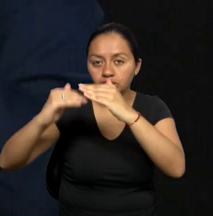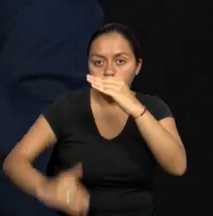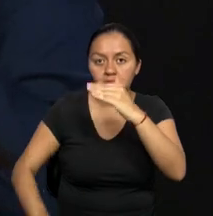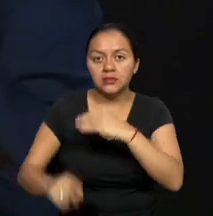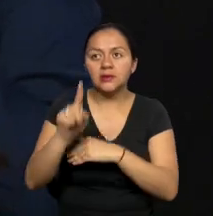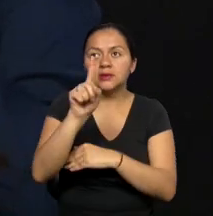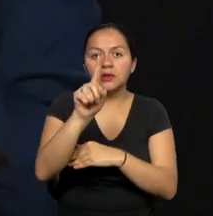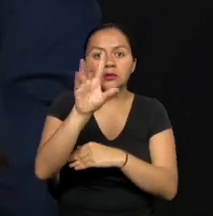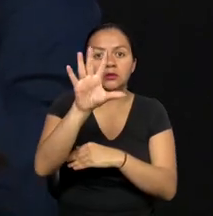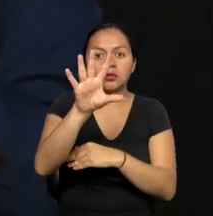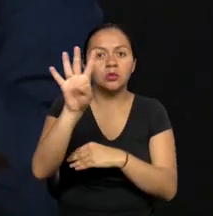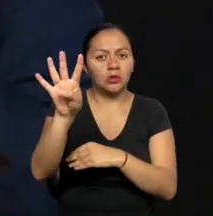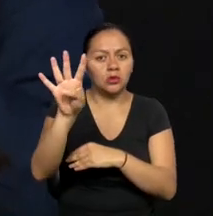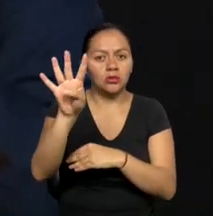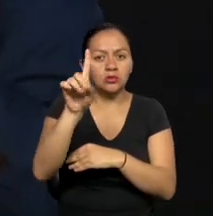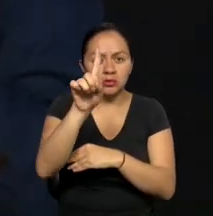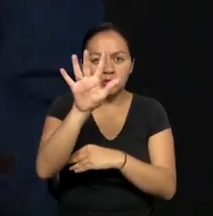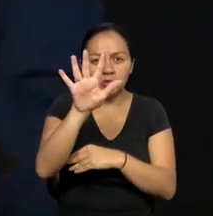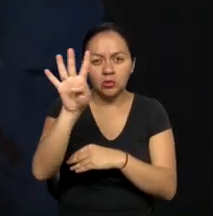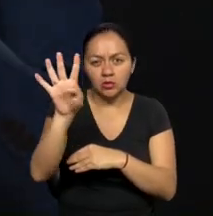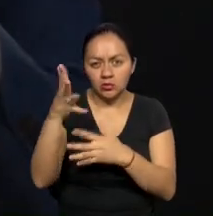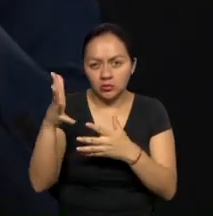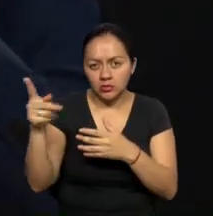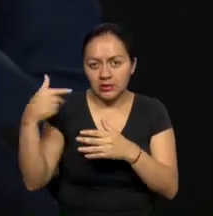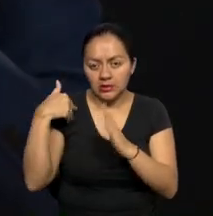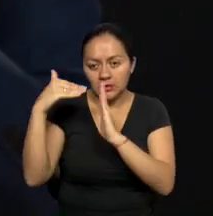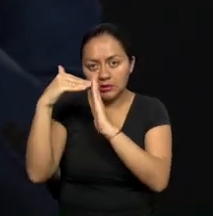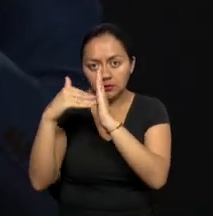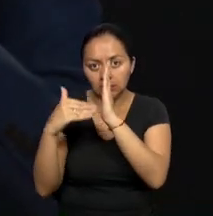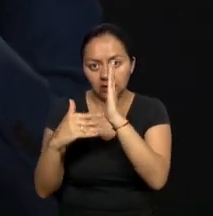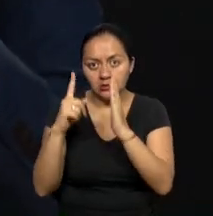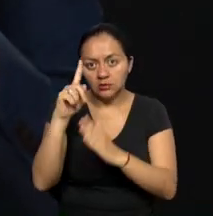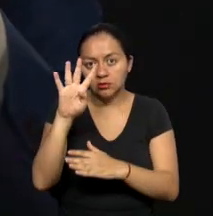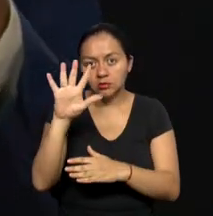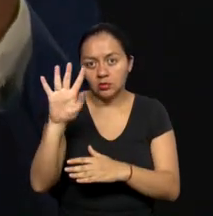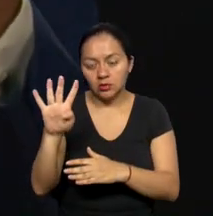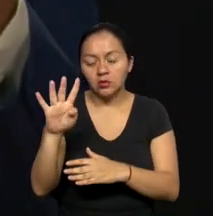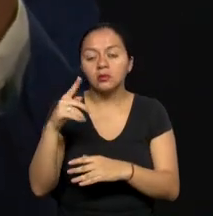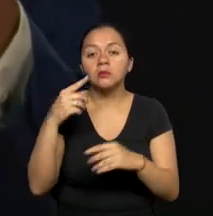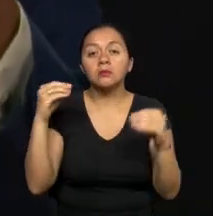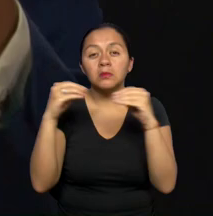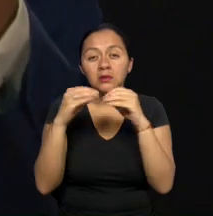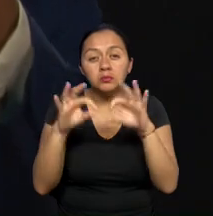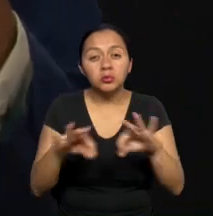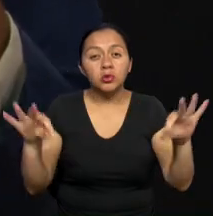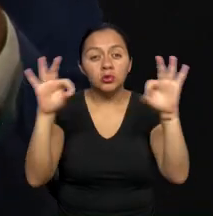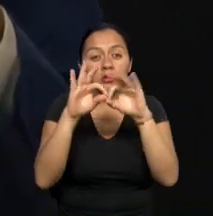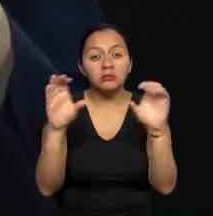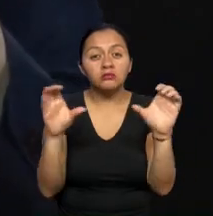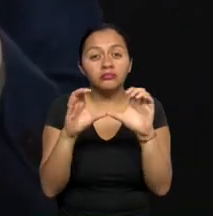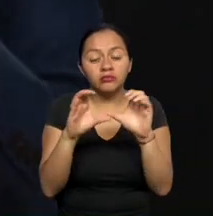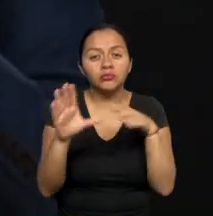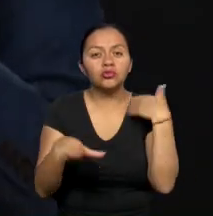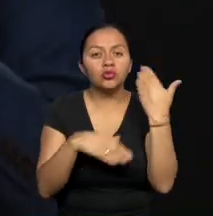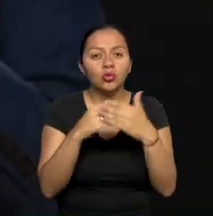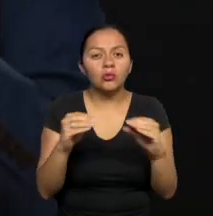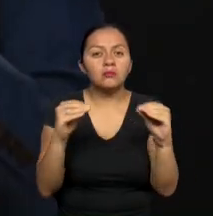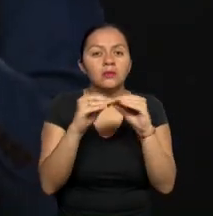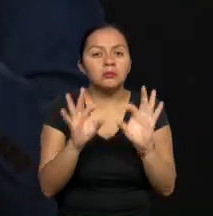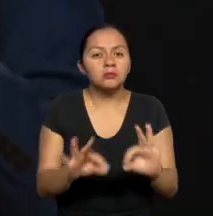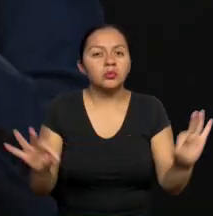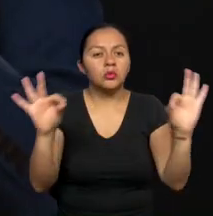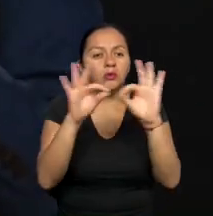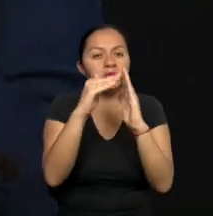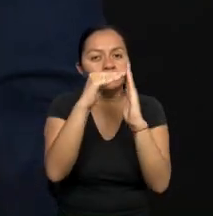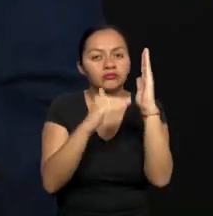154 ecuatorianos. ¿Y qué es lo importante de esta certificación y que la teleaudiencia debe tener en cuenta?